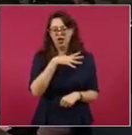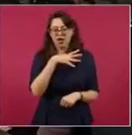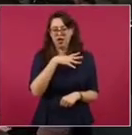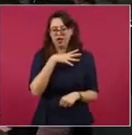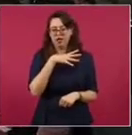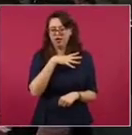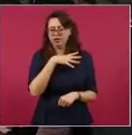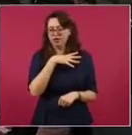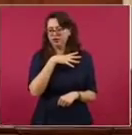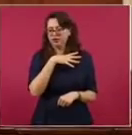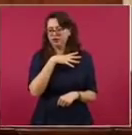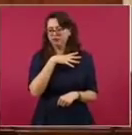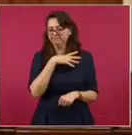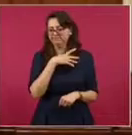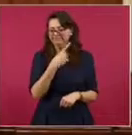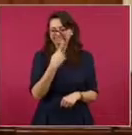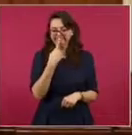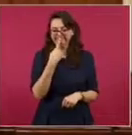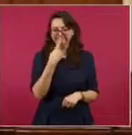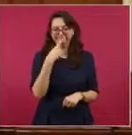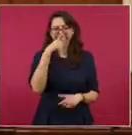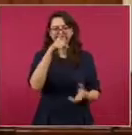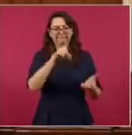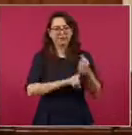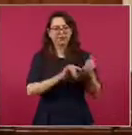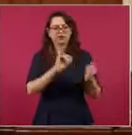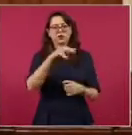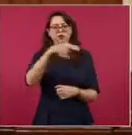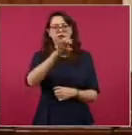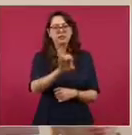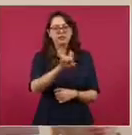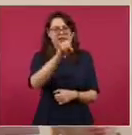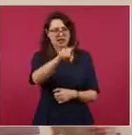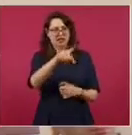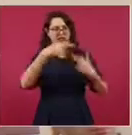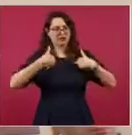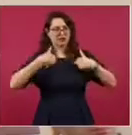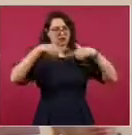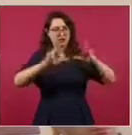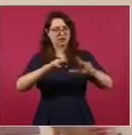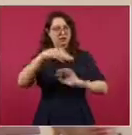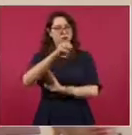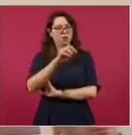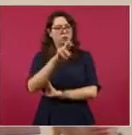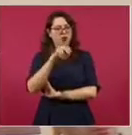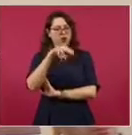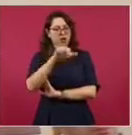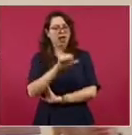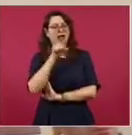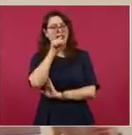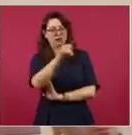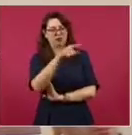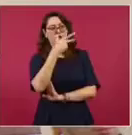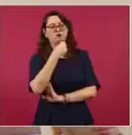el INE, Diego, que hizo una cuenta